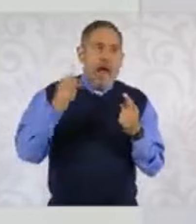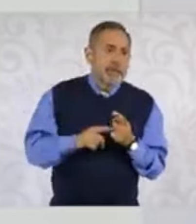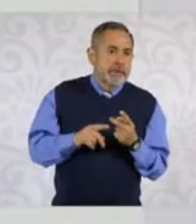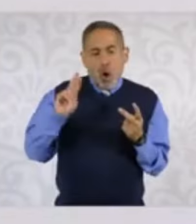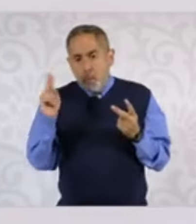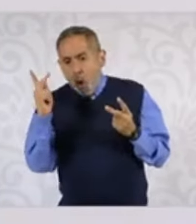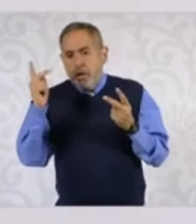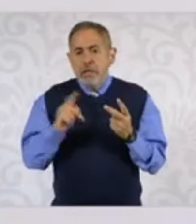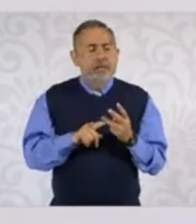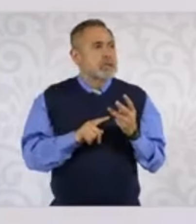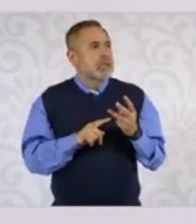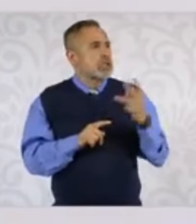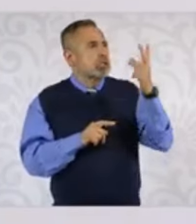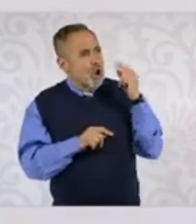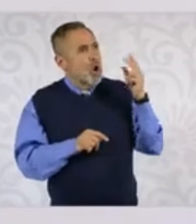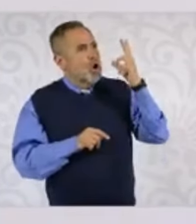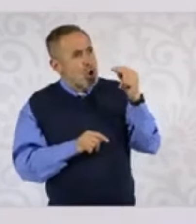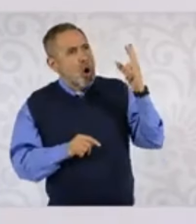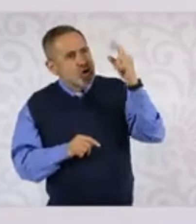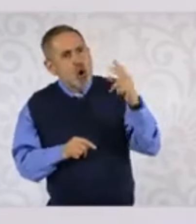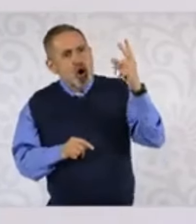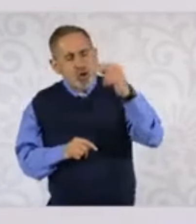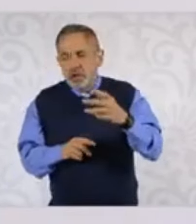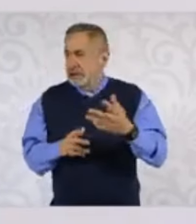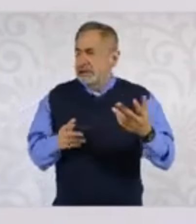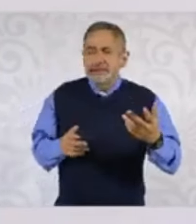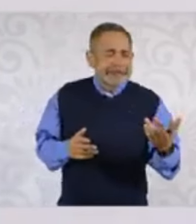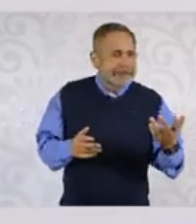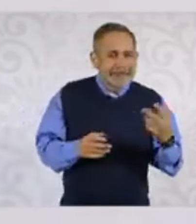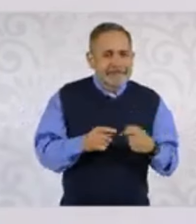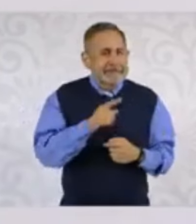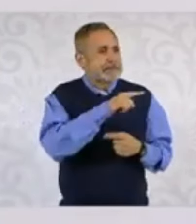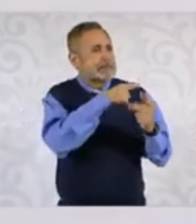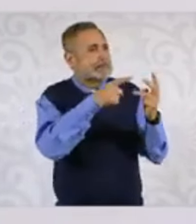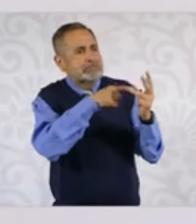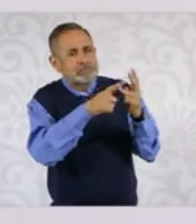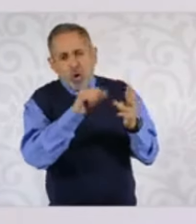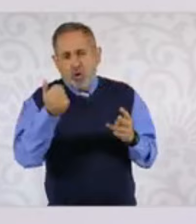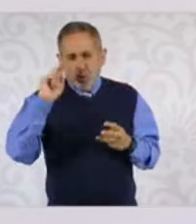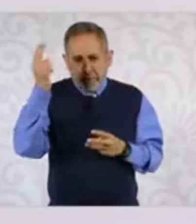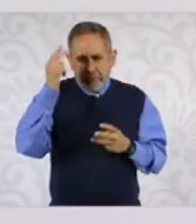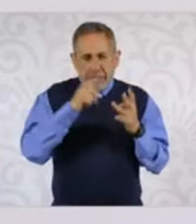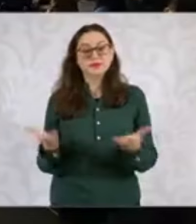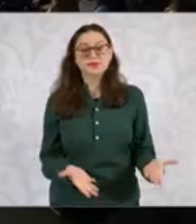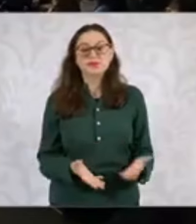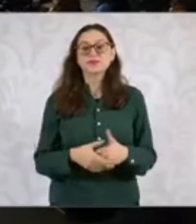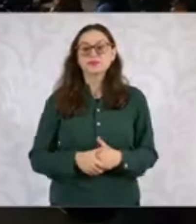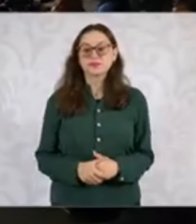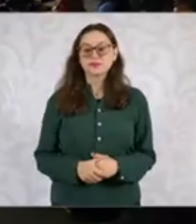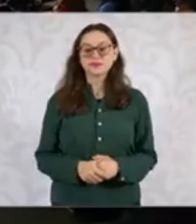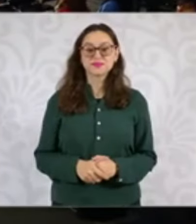WXYZ. Así que espero que esta información esté siendo de utilidad para ustedes. No olviden suscribirse a este canal, y darle manita arriba.